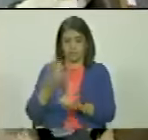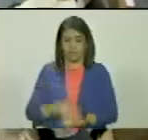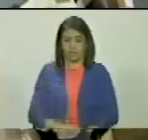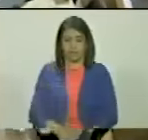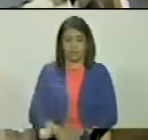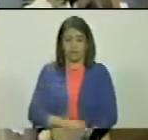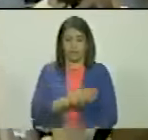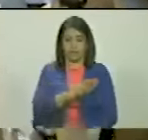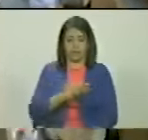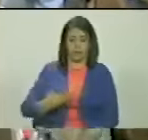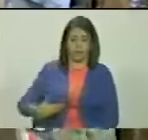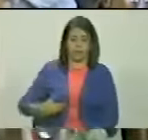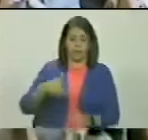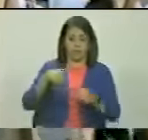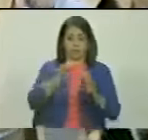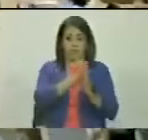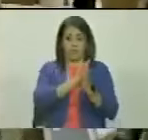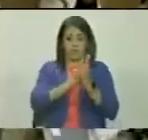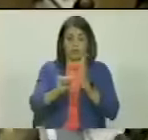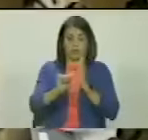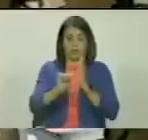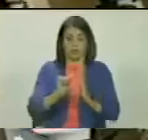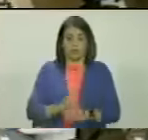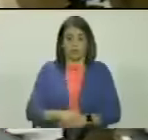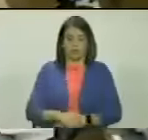presidente en este artículo